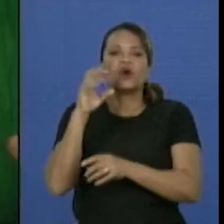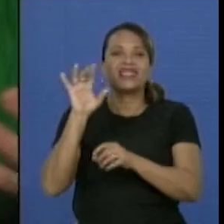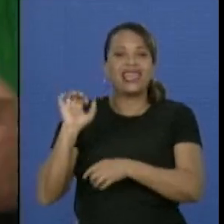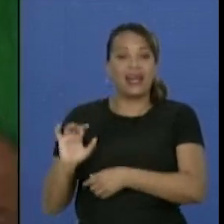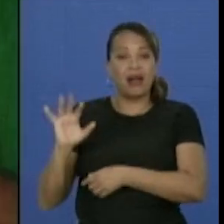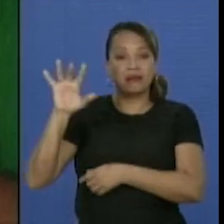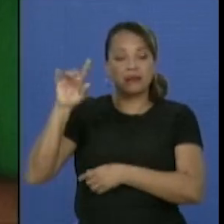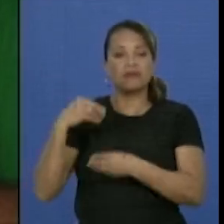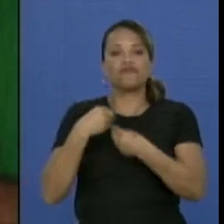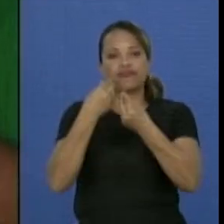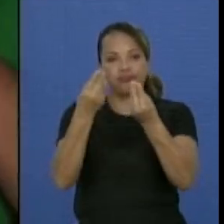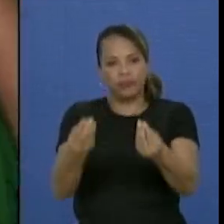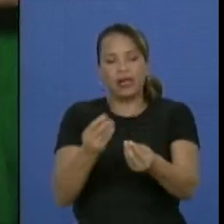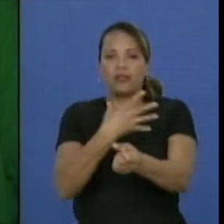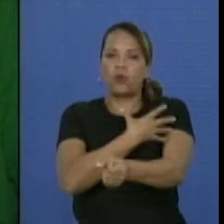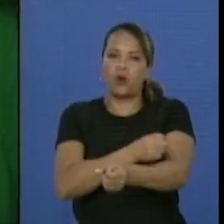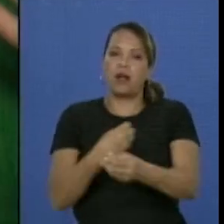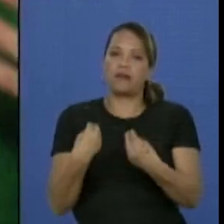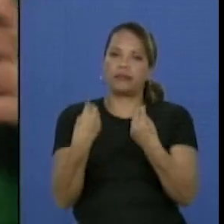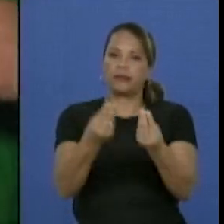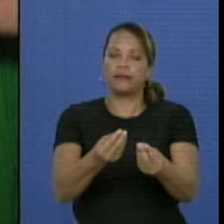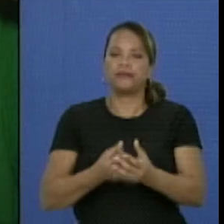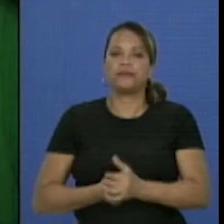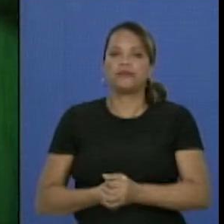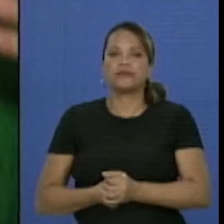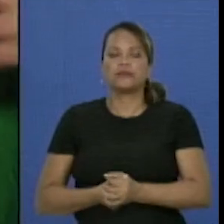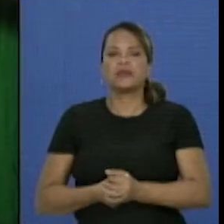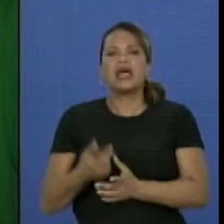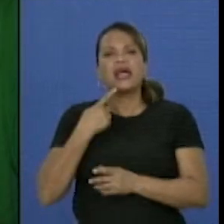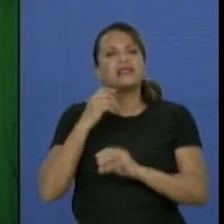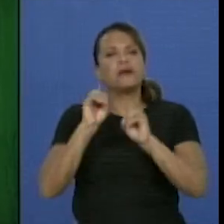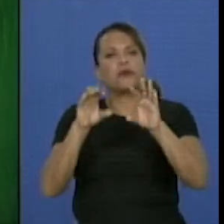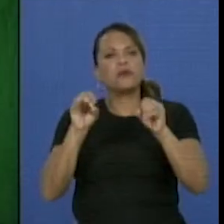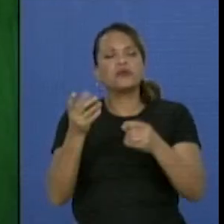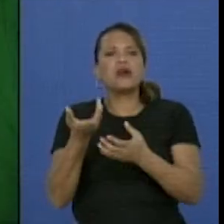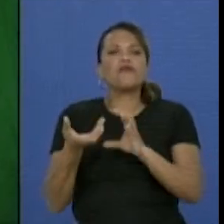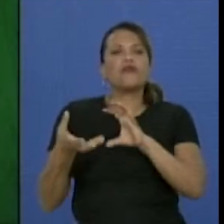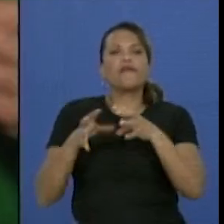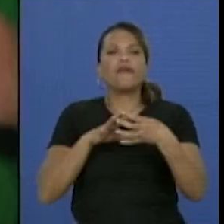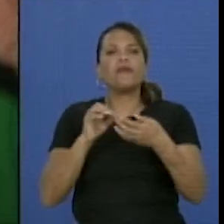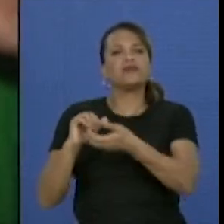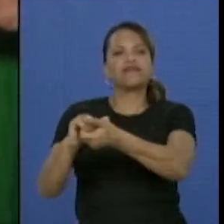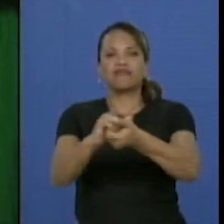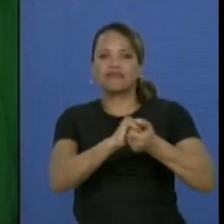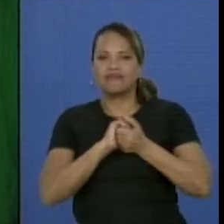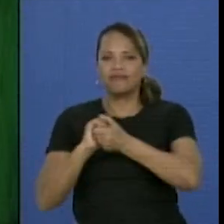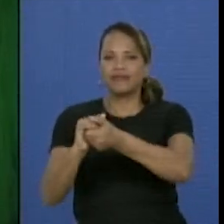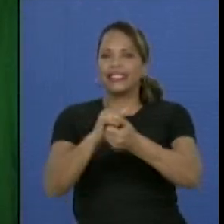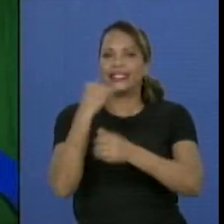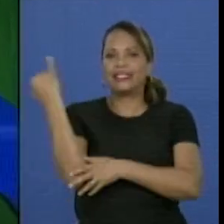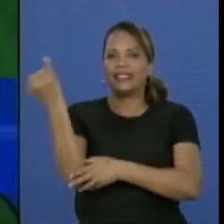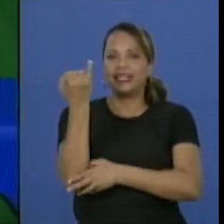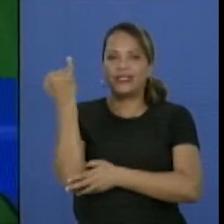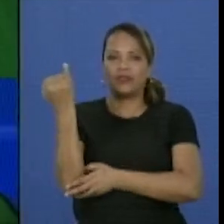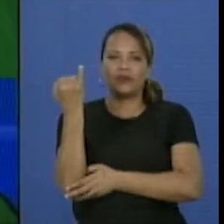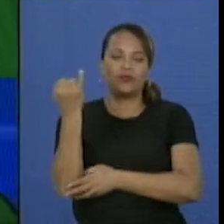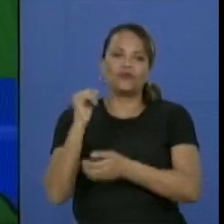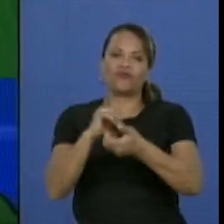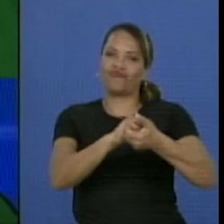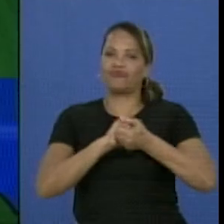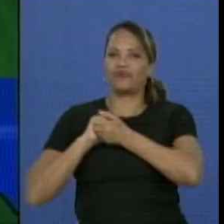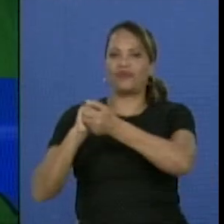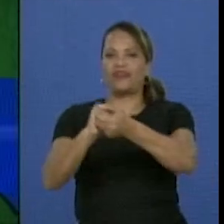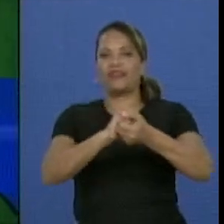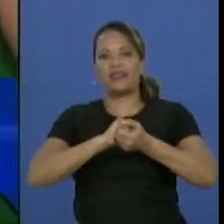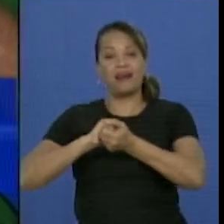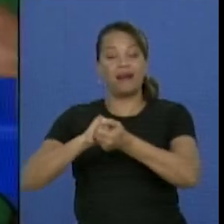Yo creo muy importante esta promoción del acto de solidaridad, de internacionalismo solidario,